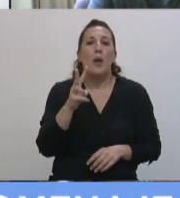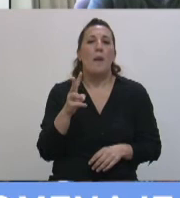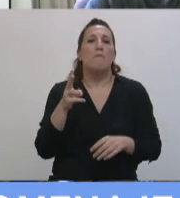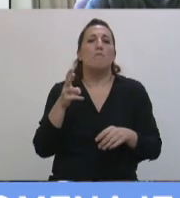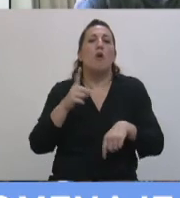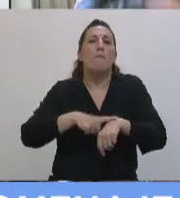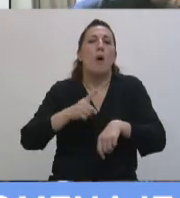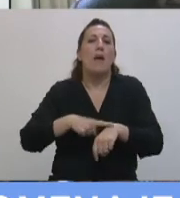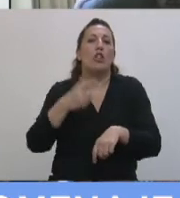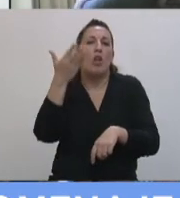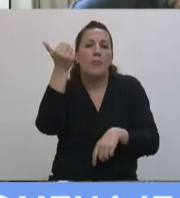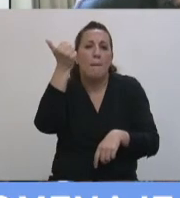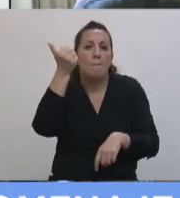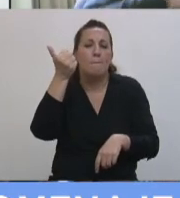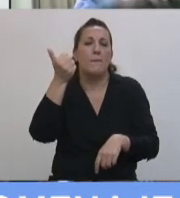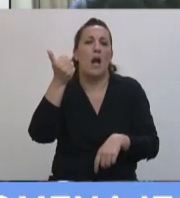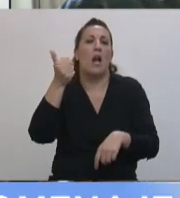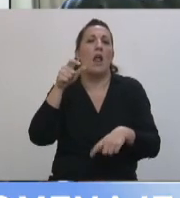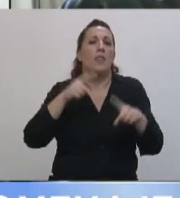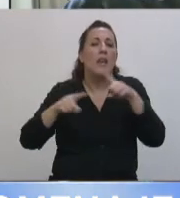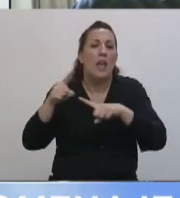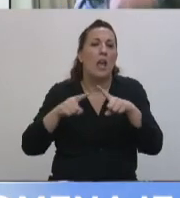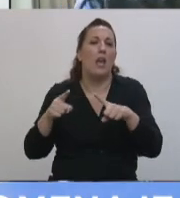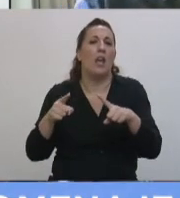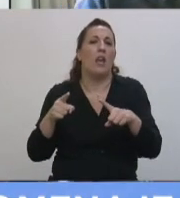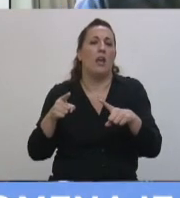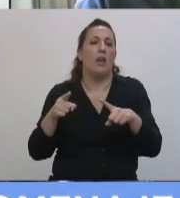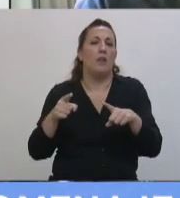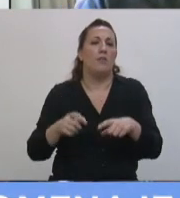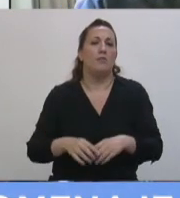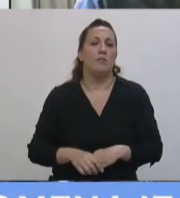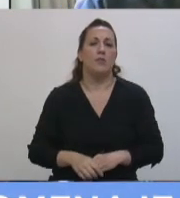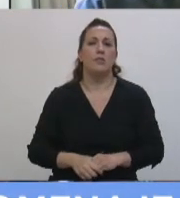trascendido largamente a la dirigencia, al partido,